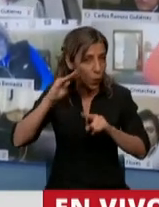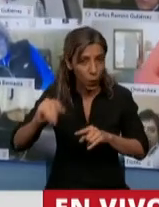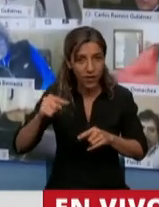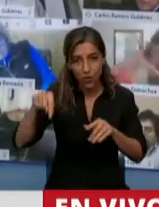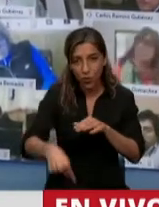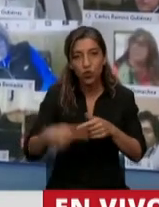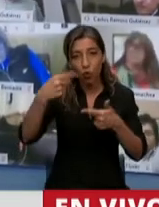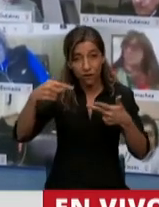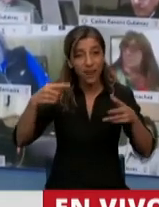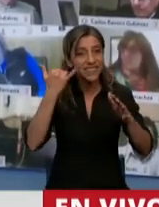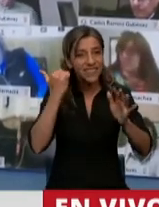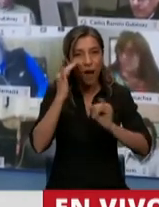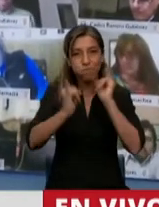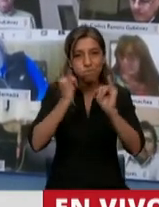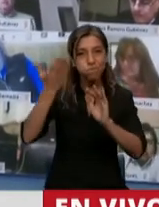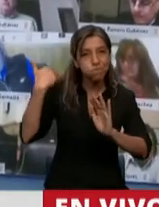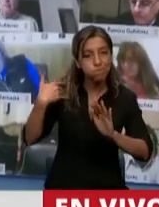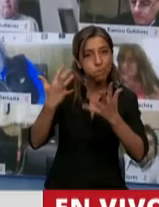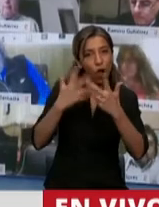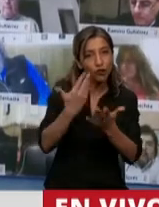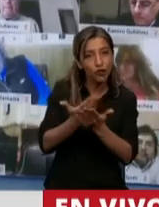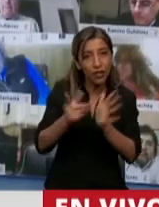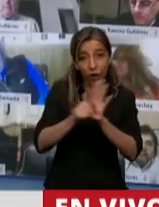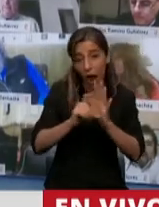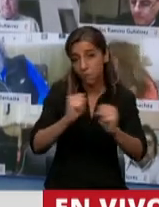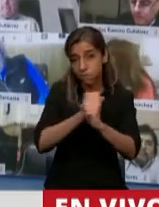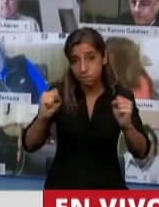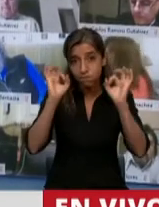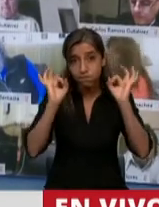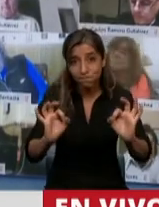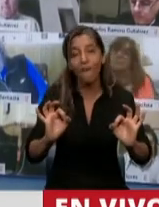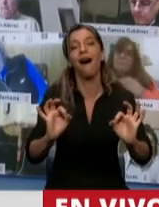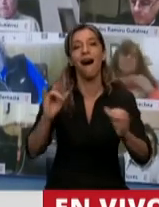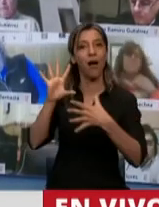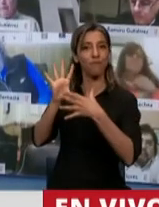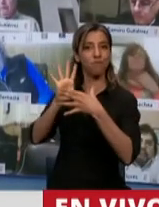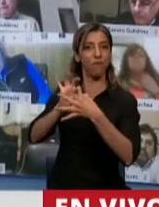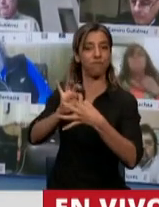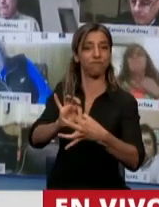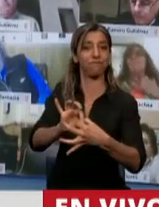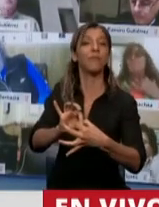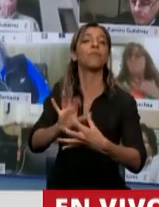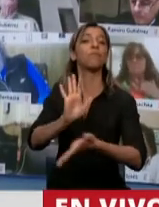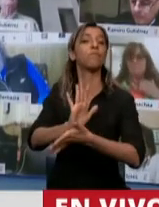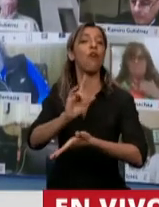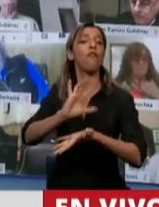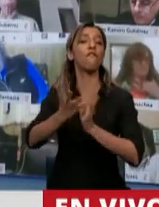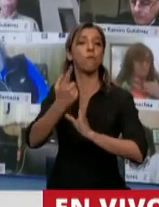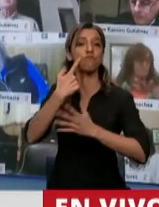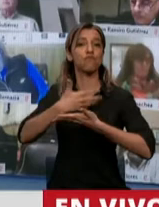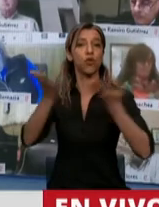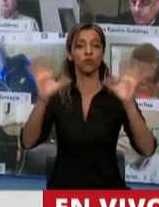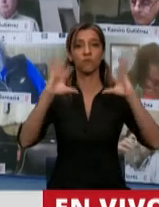van marcando claramente de que realmente estamos diciéndole al mundo que vamos a defender nuestra soberanía. Y nuestra